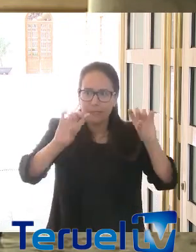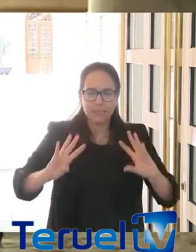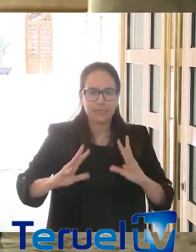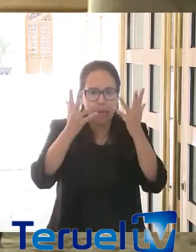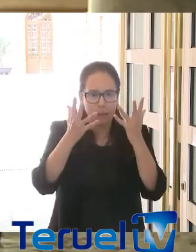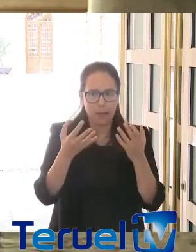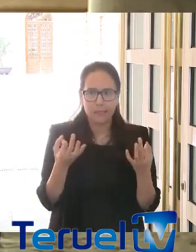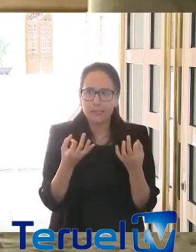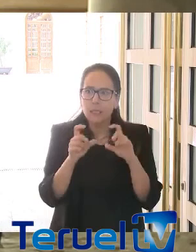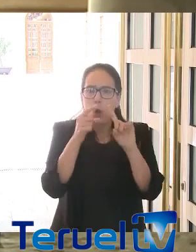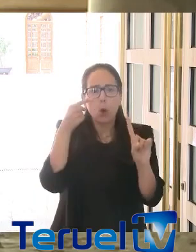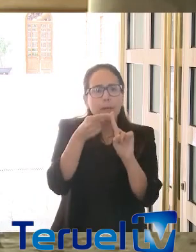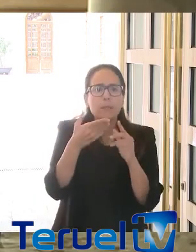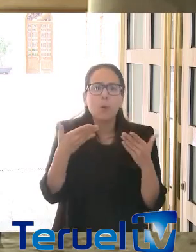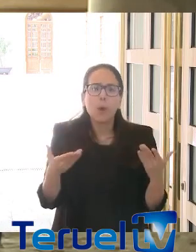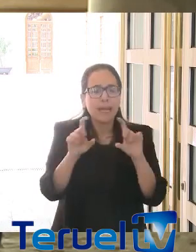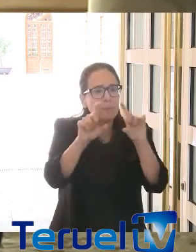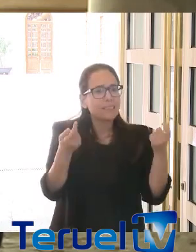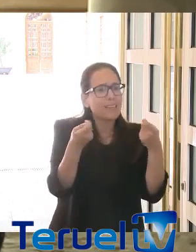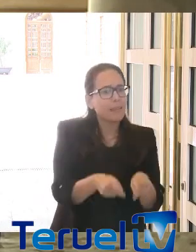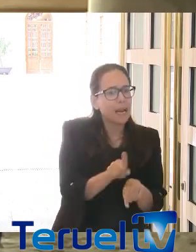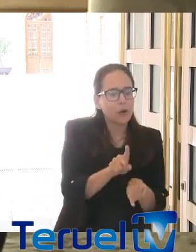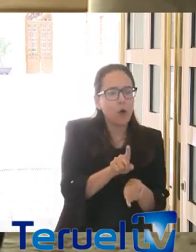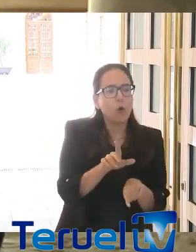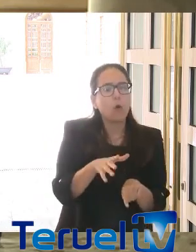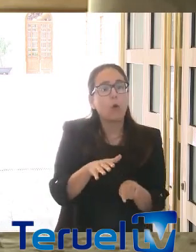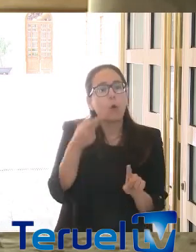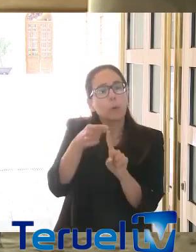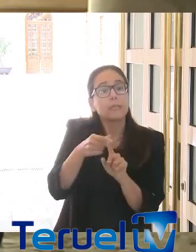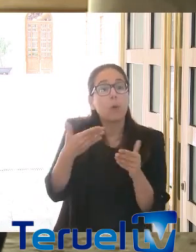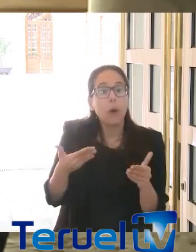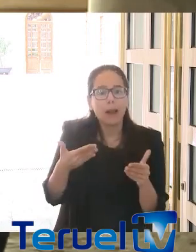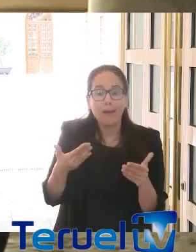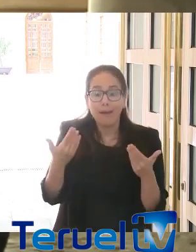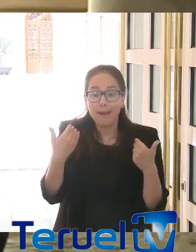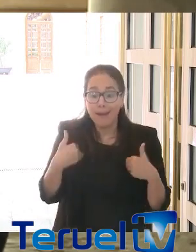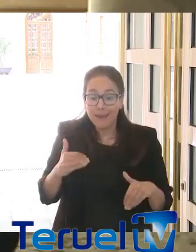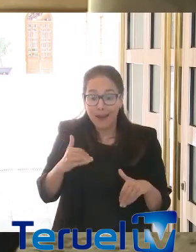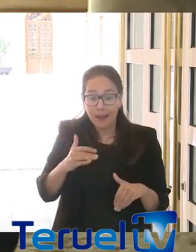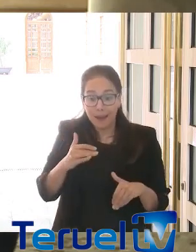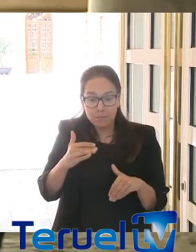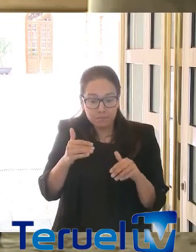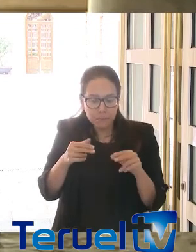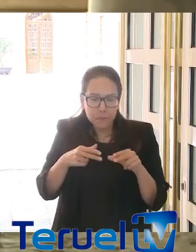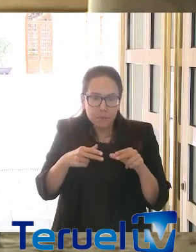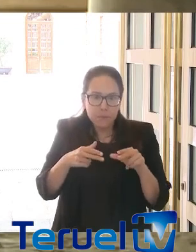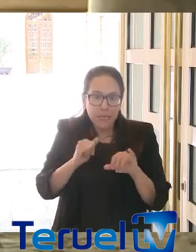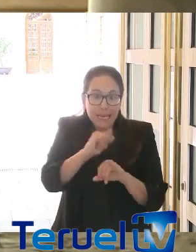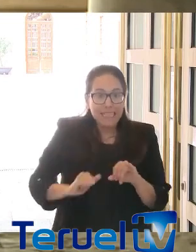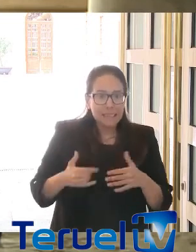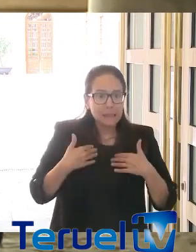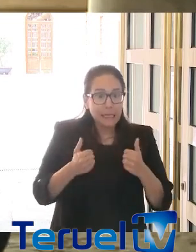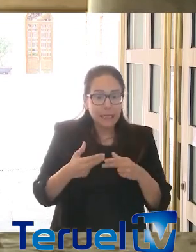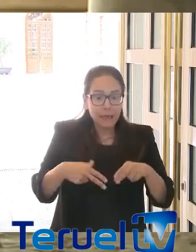no cierren, sino que sean capaces de abrir la persiana al día siguiente de terminar la crisis